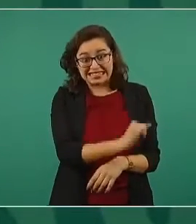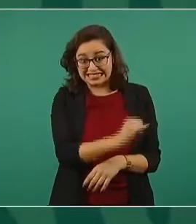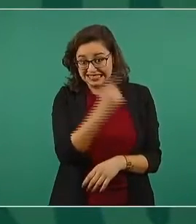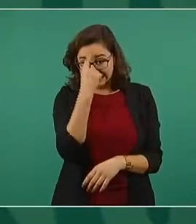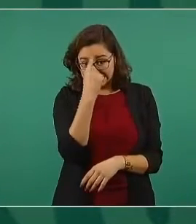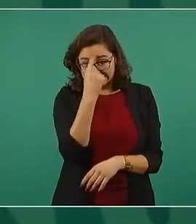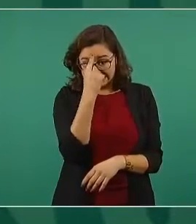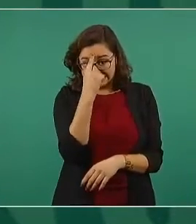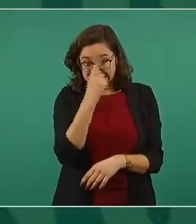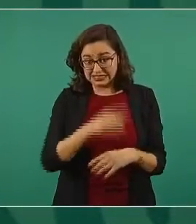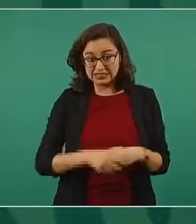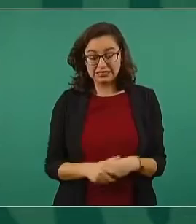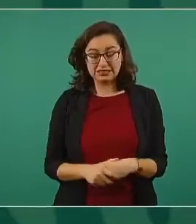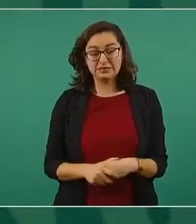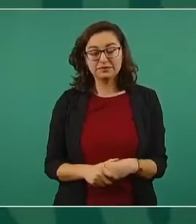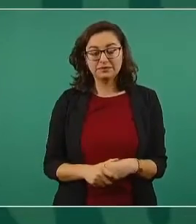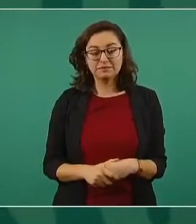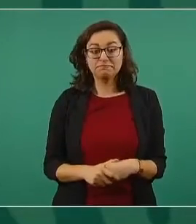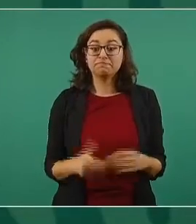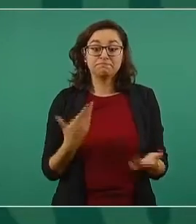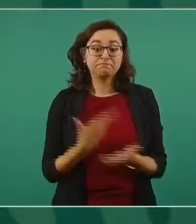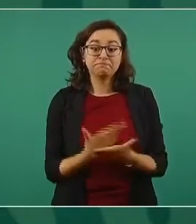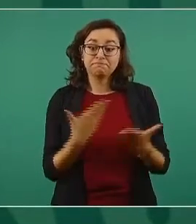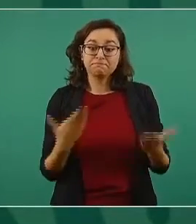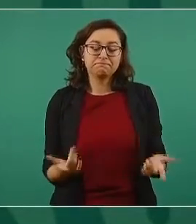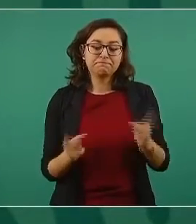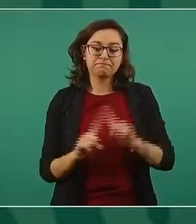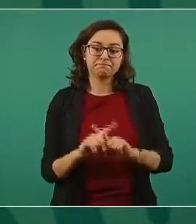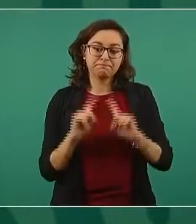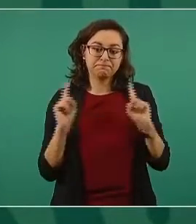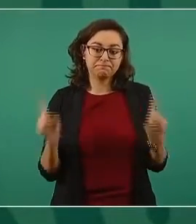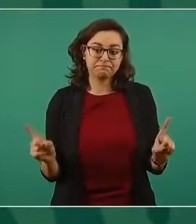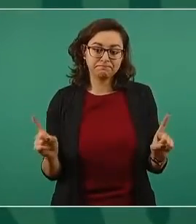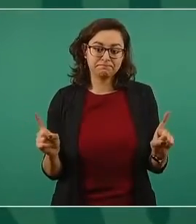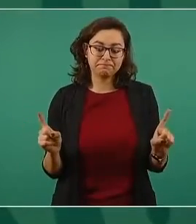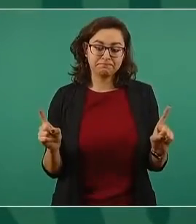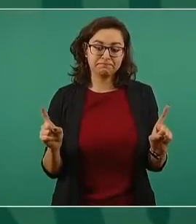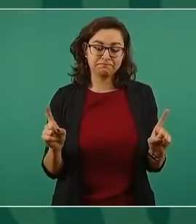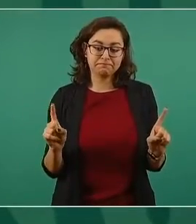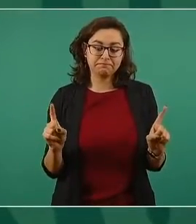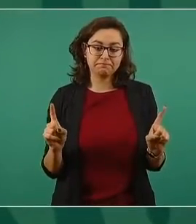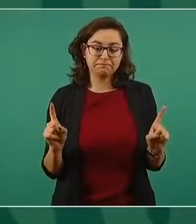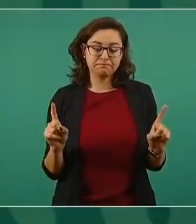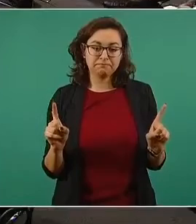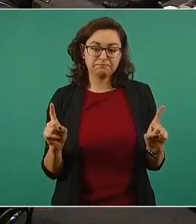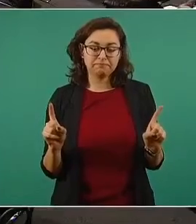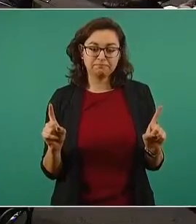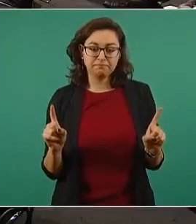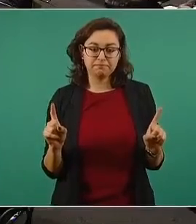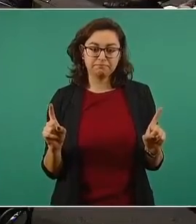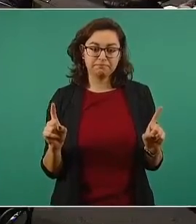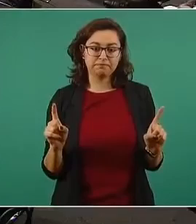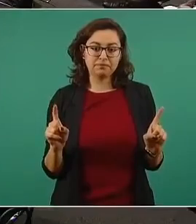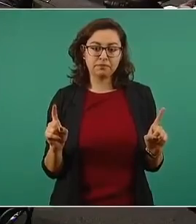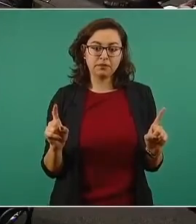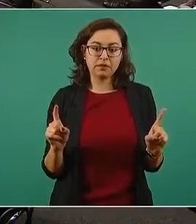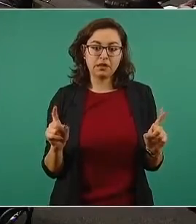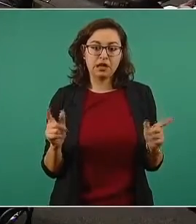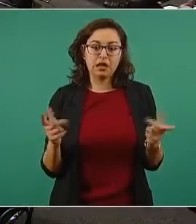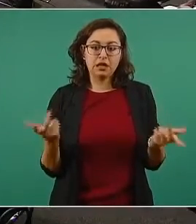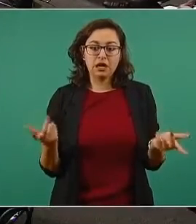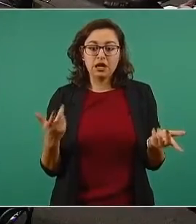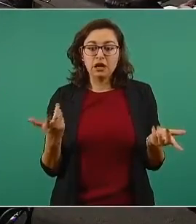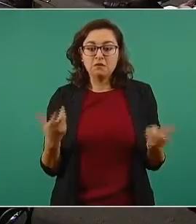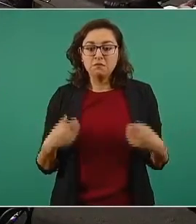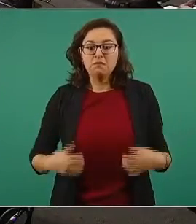Entonces, ahora las cosas son distintas, ya no